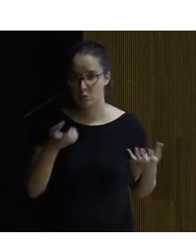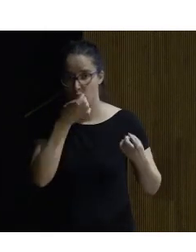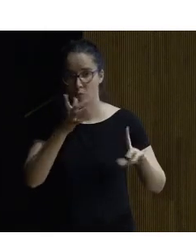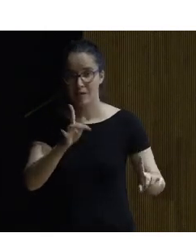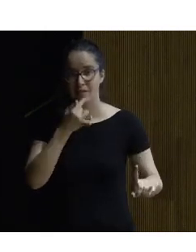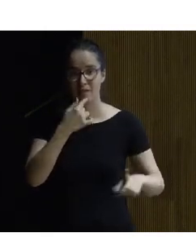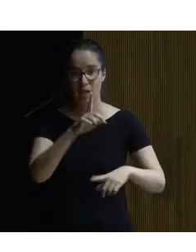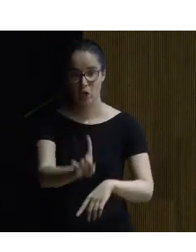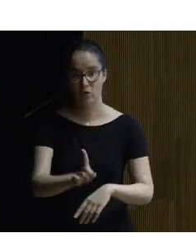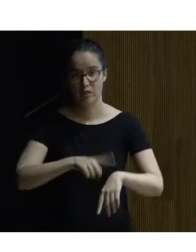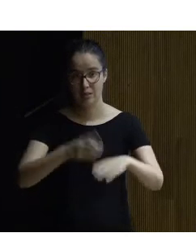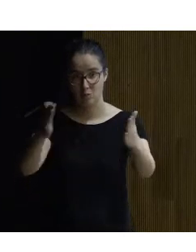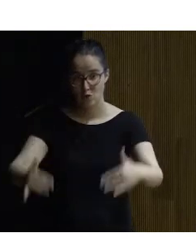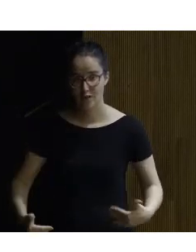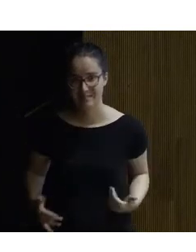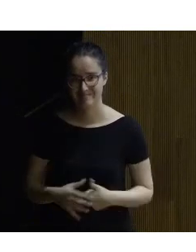comentan que no